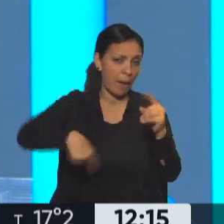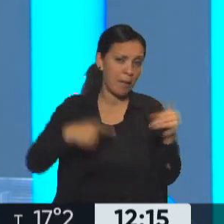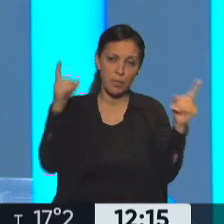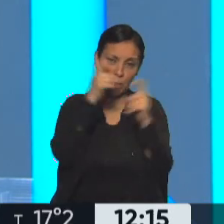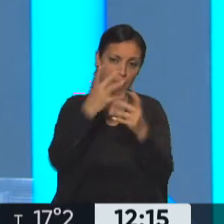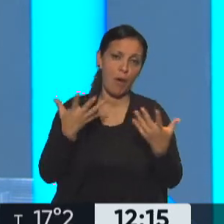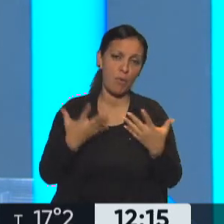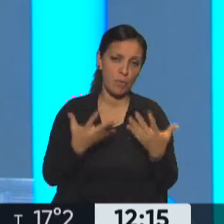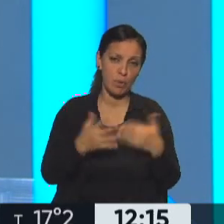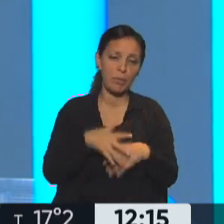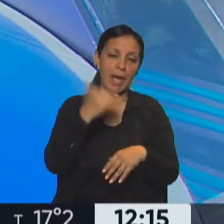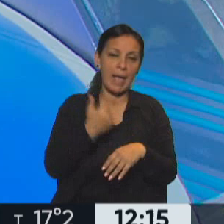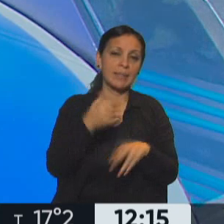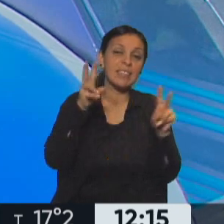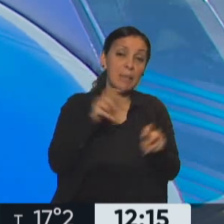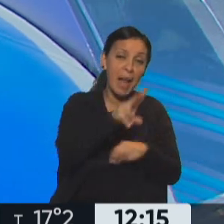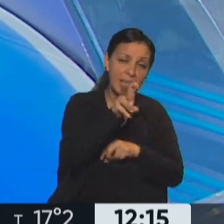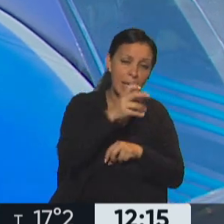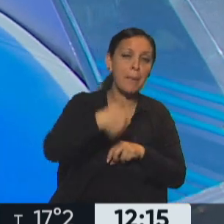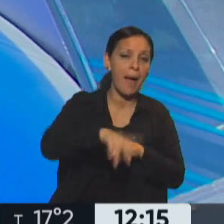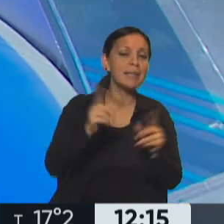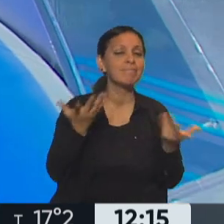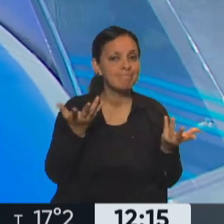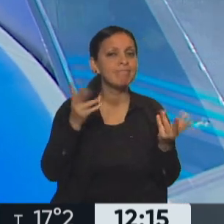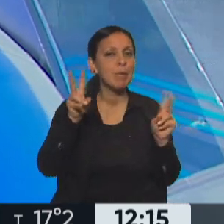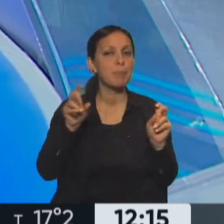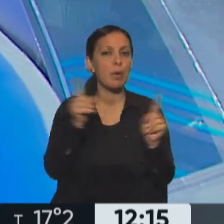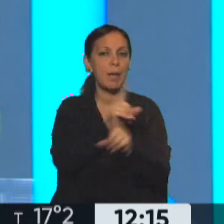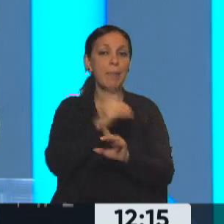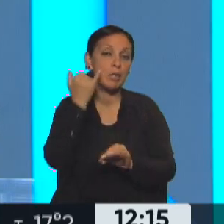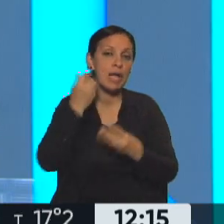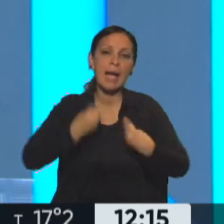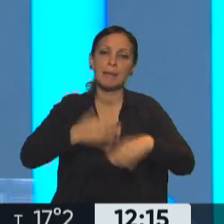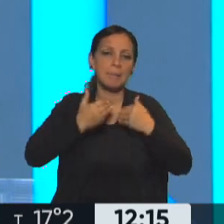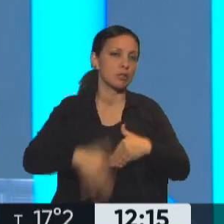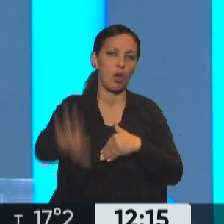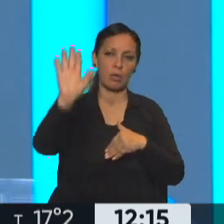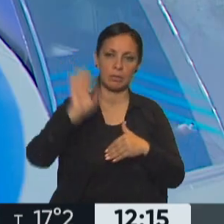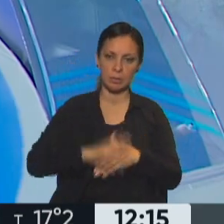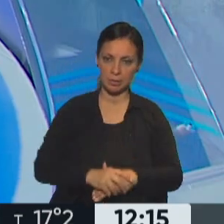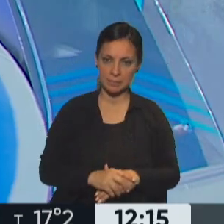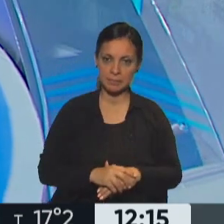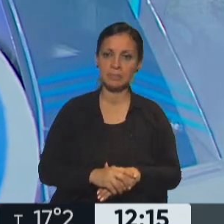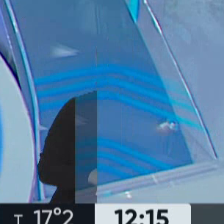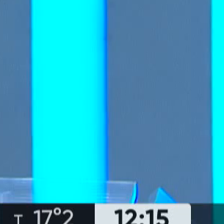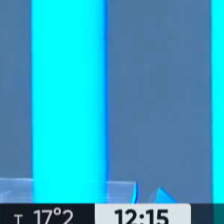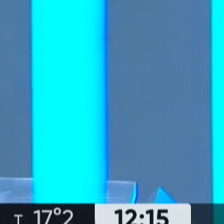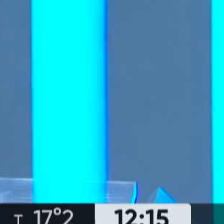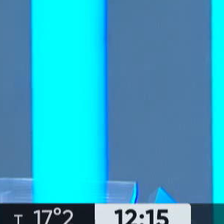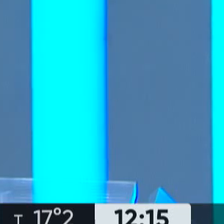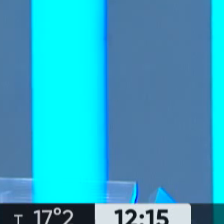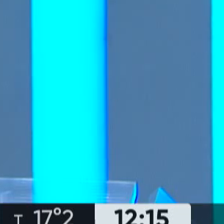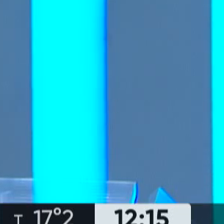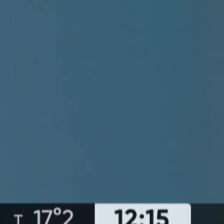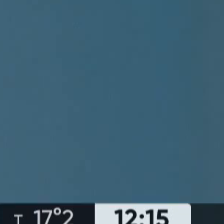Pablo, podemos prever que acá va a haber algún tipo de problema, pero en principio ya está lanzado el programa para hacer